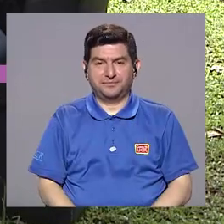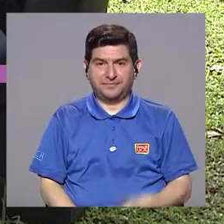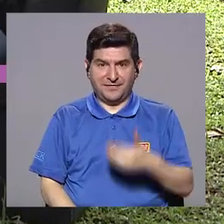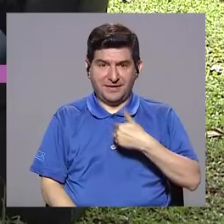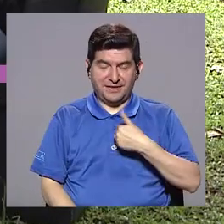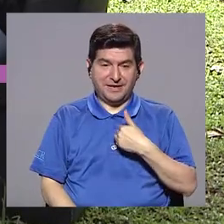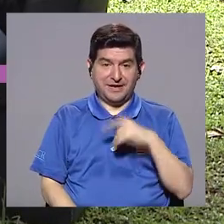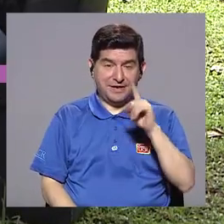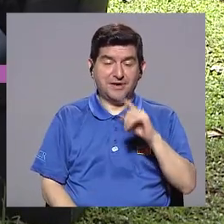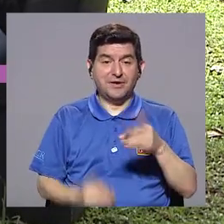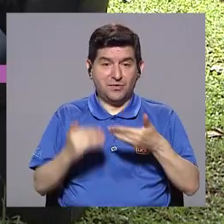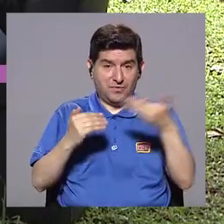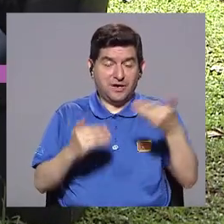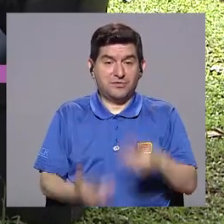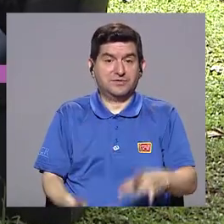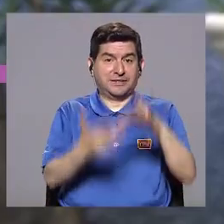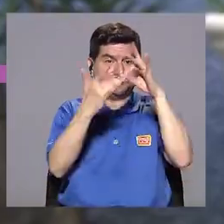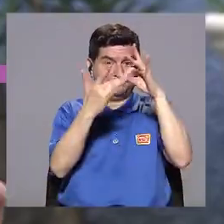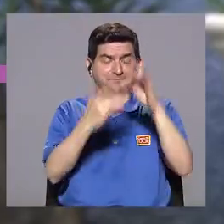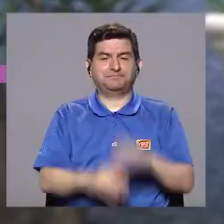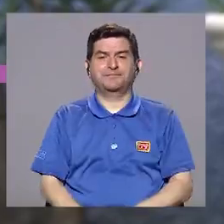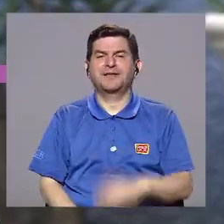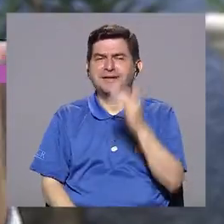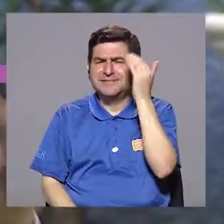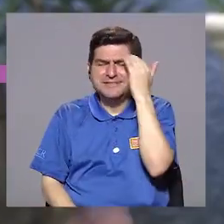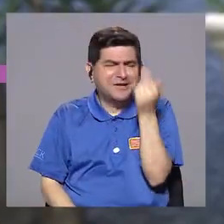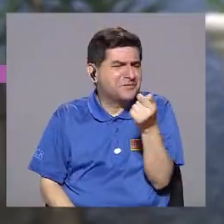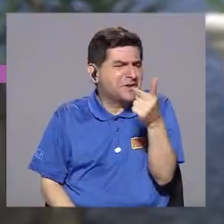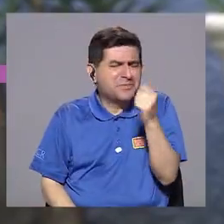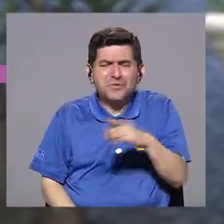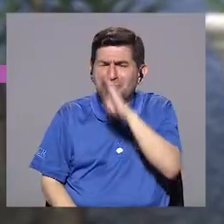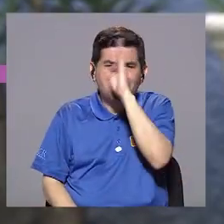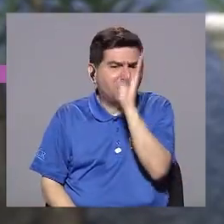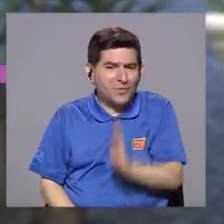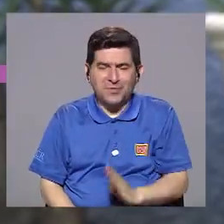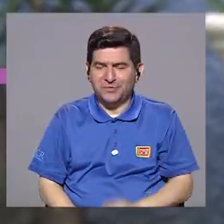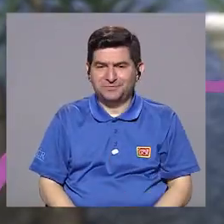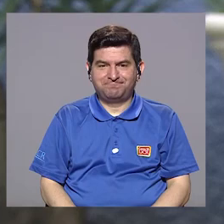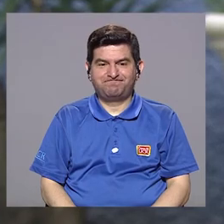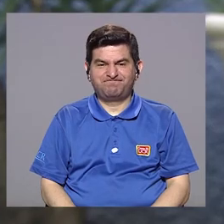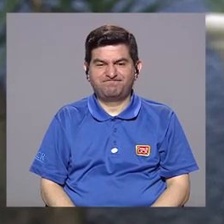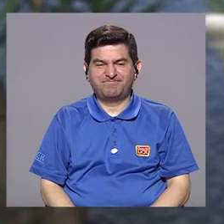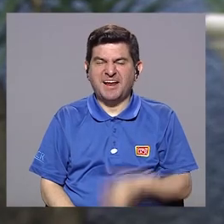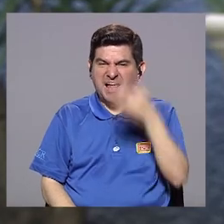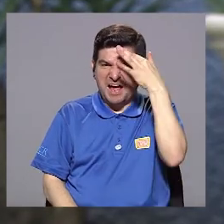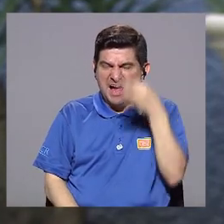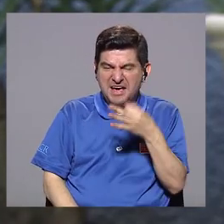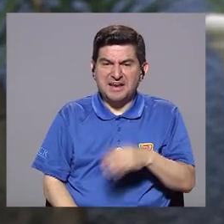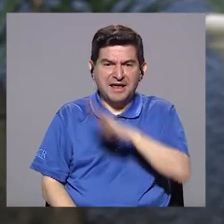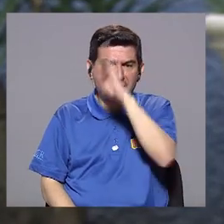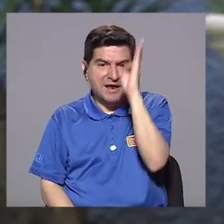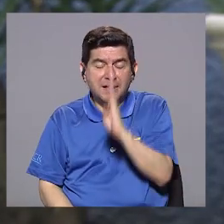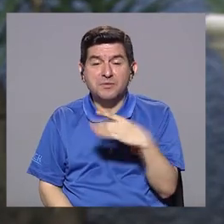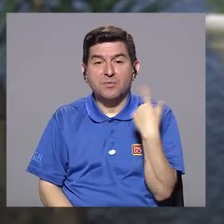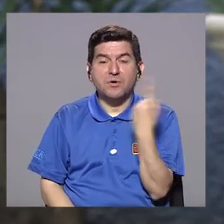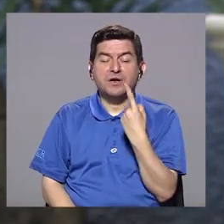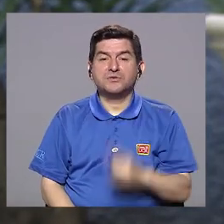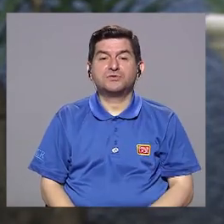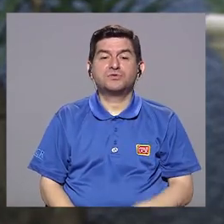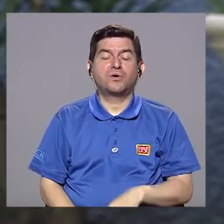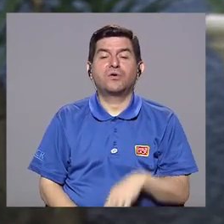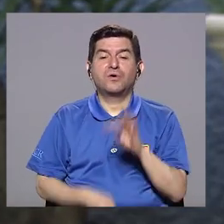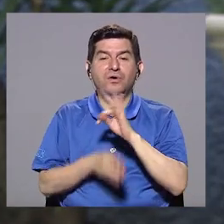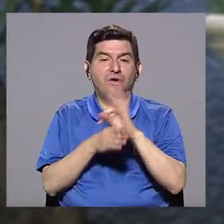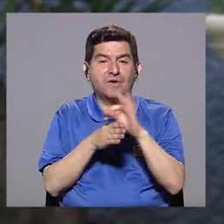tenemos una cosa que es bien particular. Como se sabe tan poco de la bipolaridad, se tiende a creer que la bipolaridad solamente se